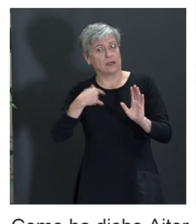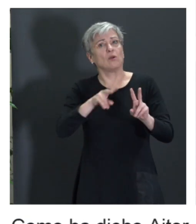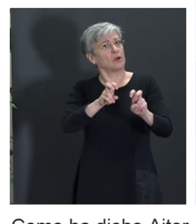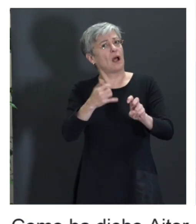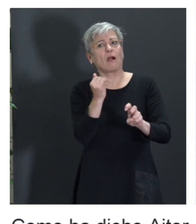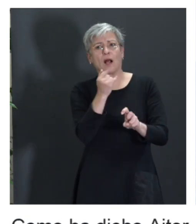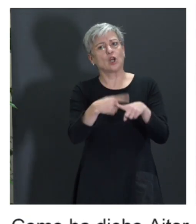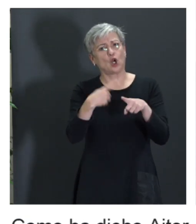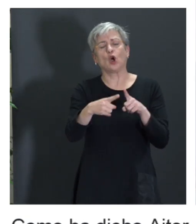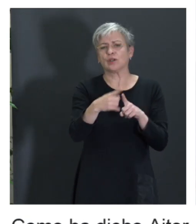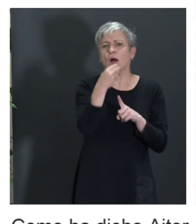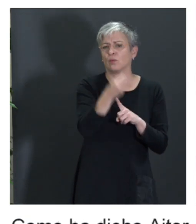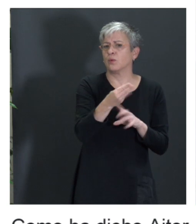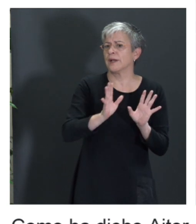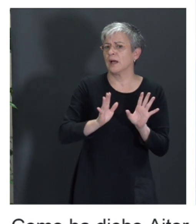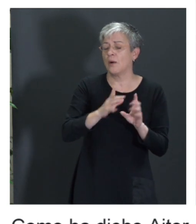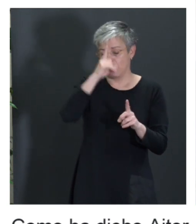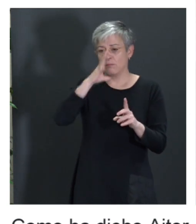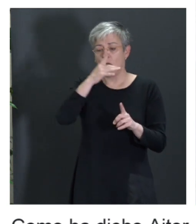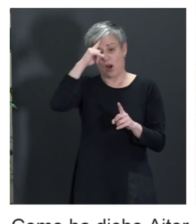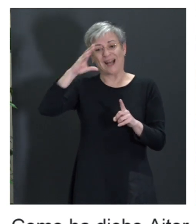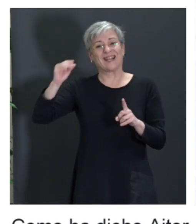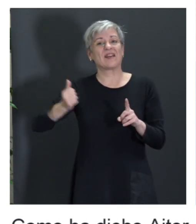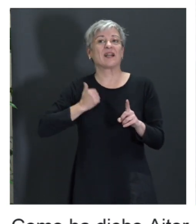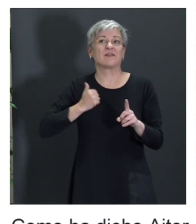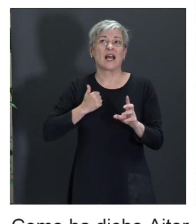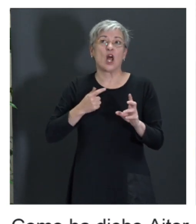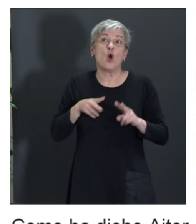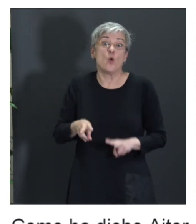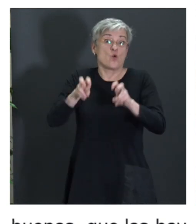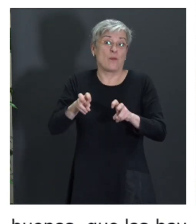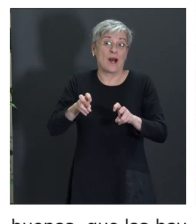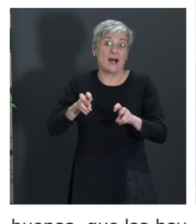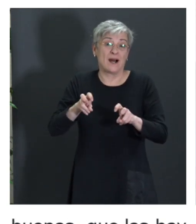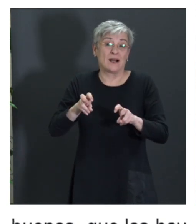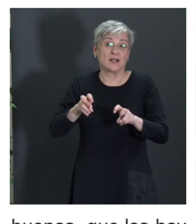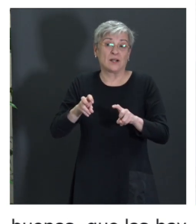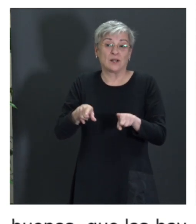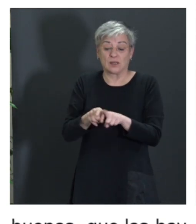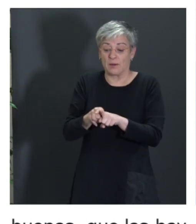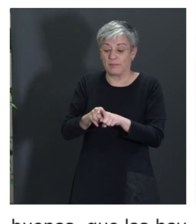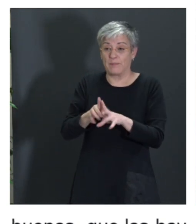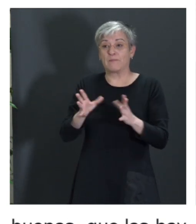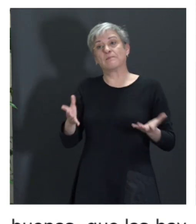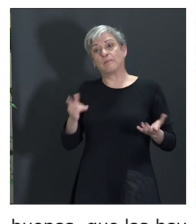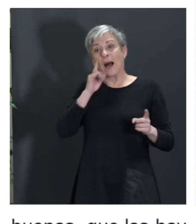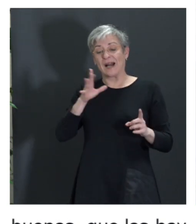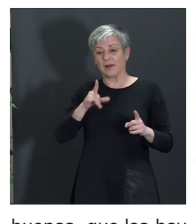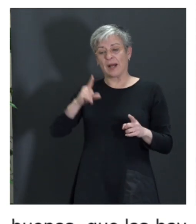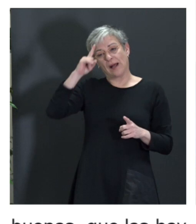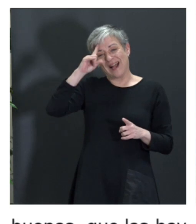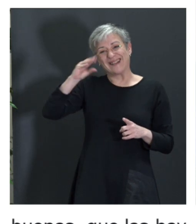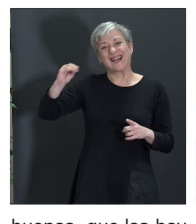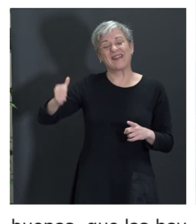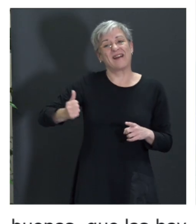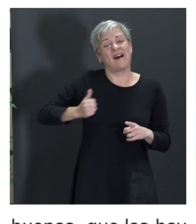supuesto. Rosa lo ha dicho, es que la inteligencia artificial no es nueva, aunque este front-end que nos hemos encontrado con la IA generativa